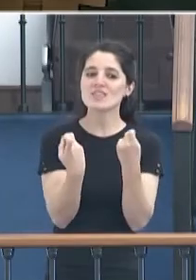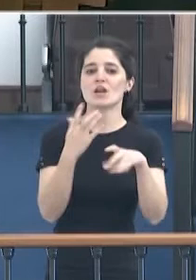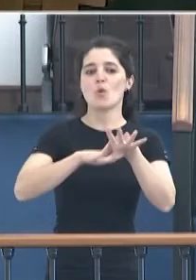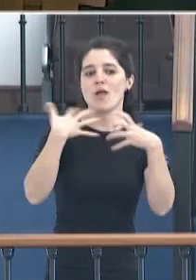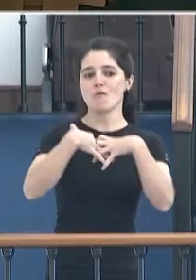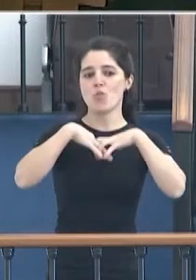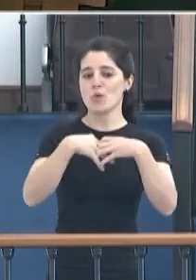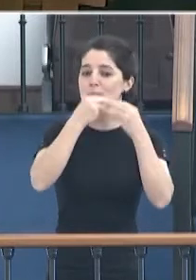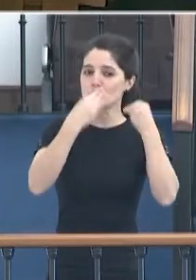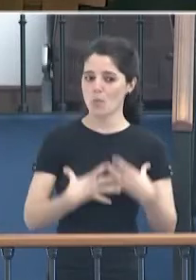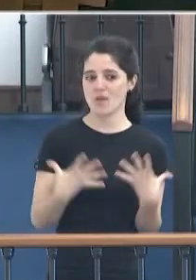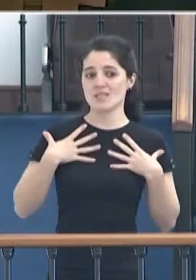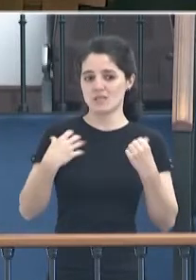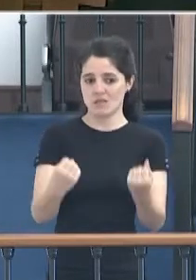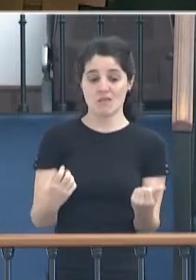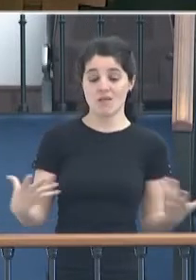sin duda, de ninguna manera.